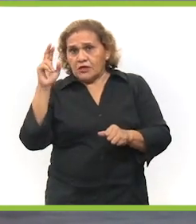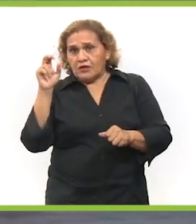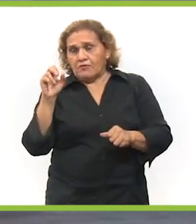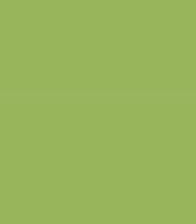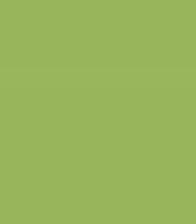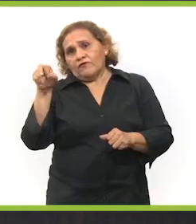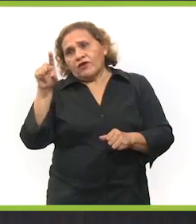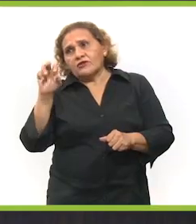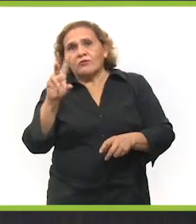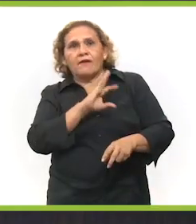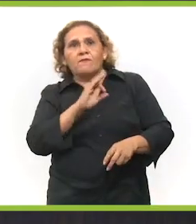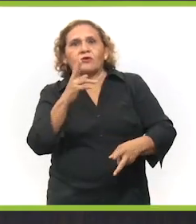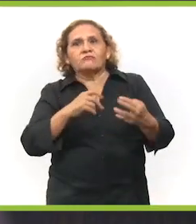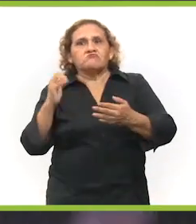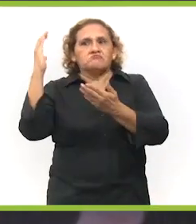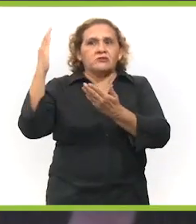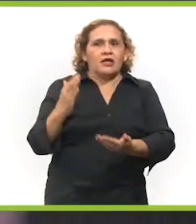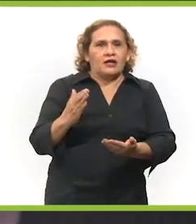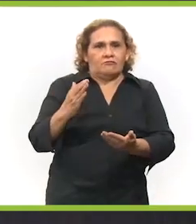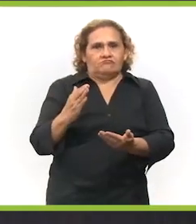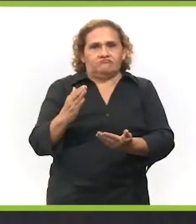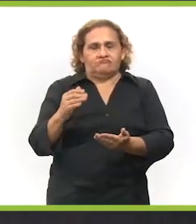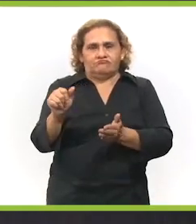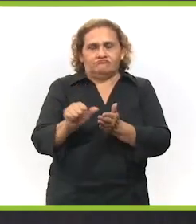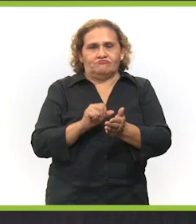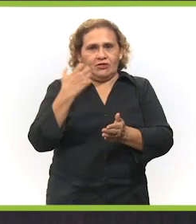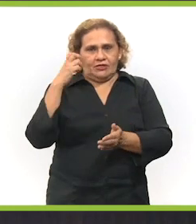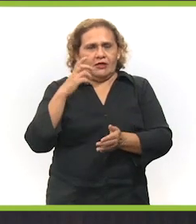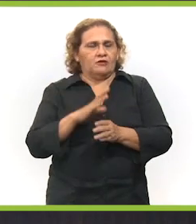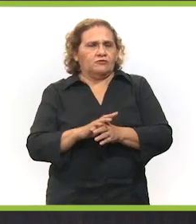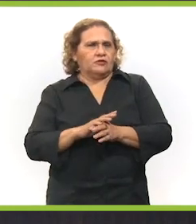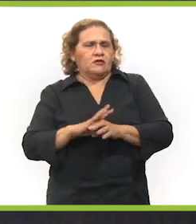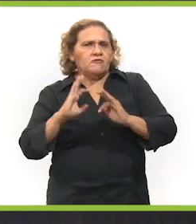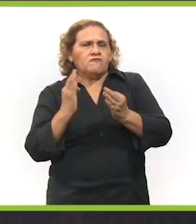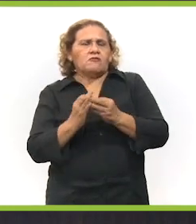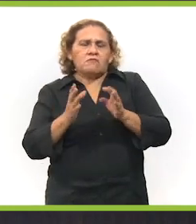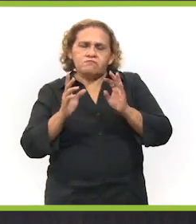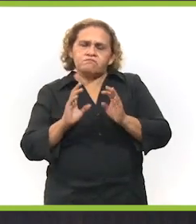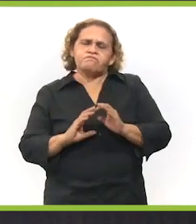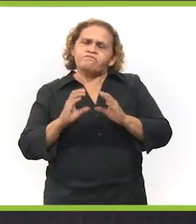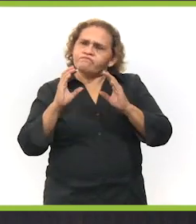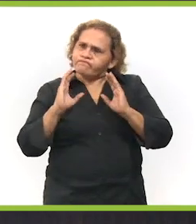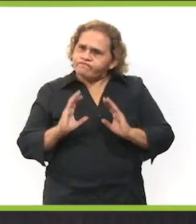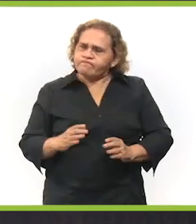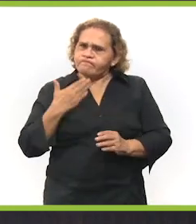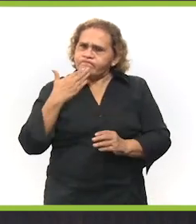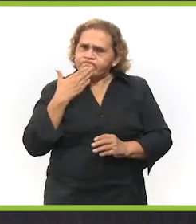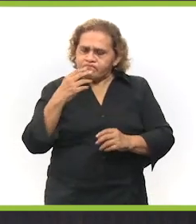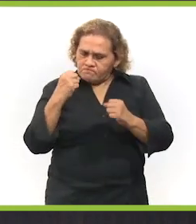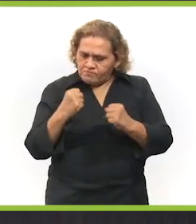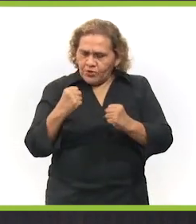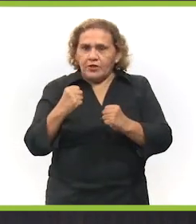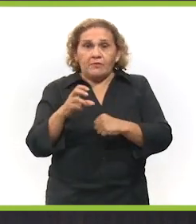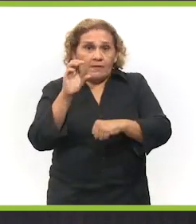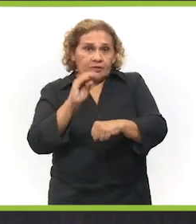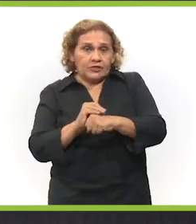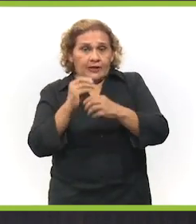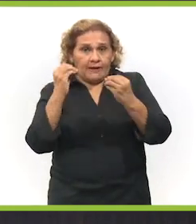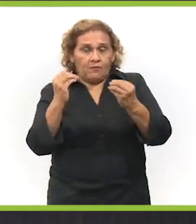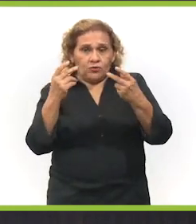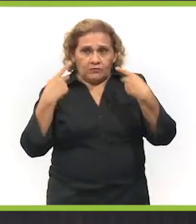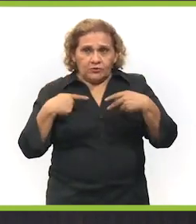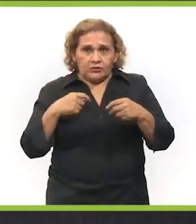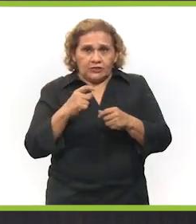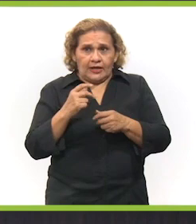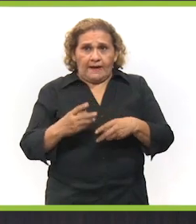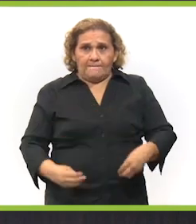y hoy van a poder venir y regresar a sus casas, ya a partir, pues, prácticamente del mes de enero, de una manera cómoda, segura y más barata, pero además nos va a